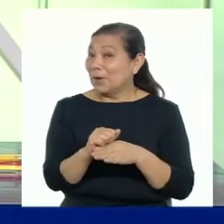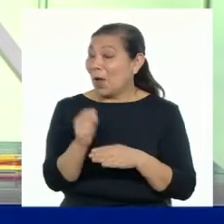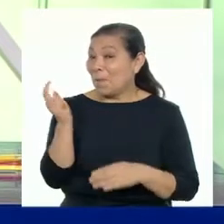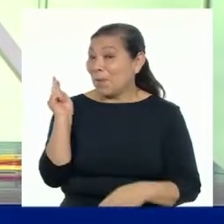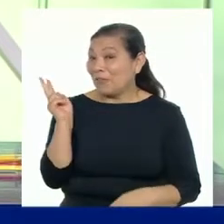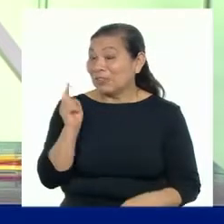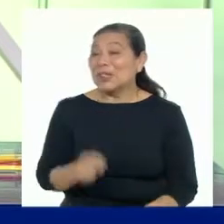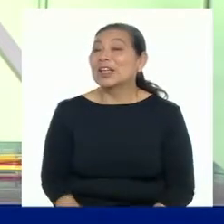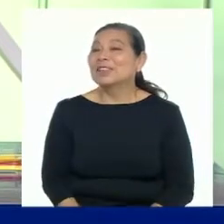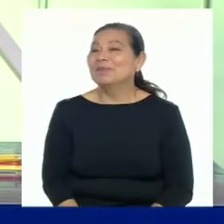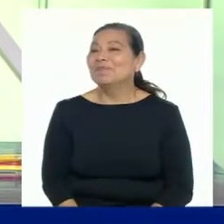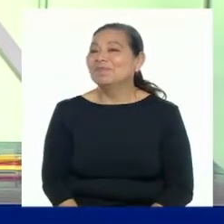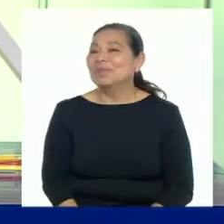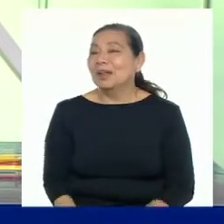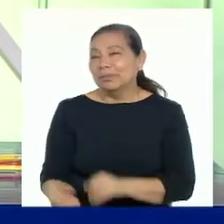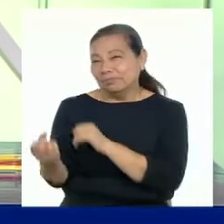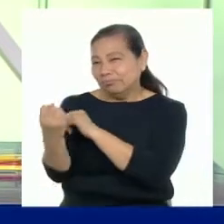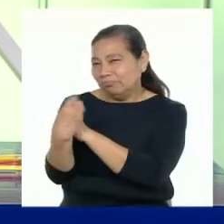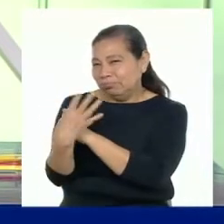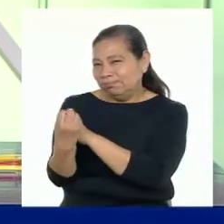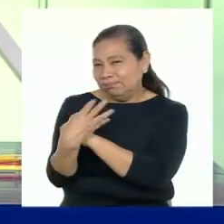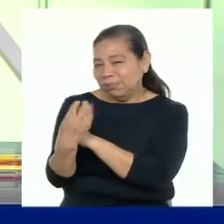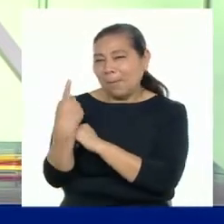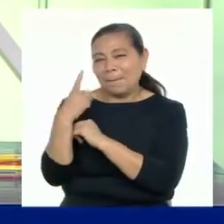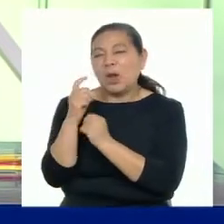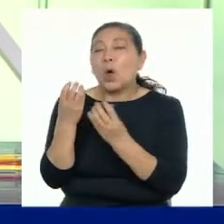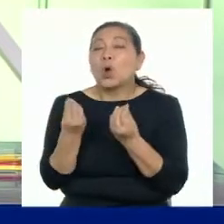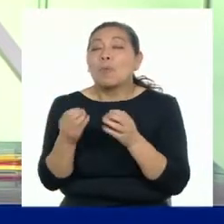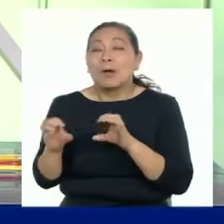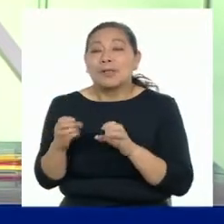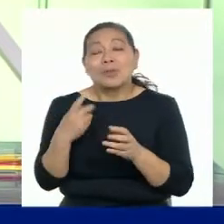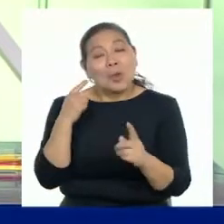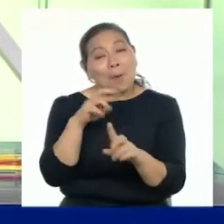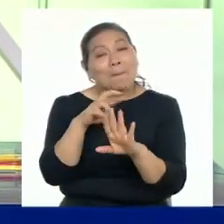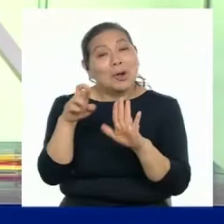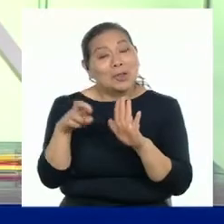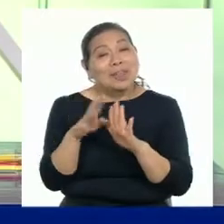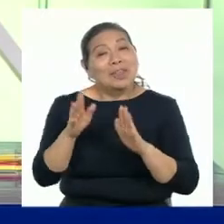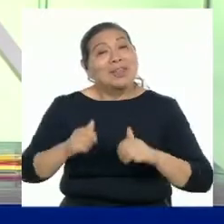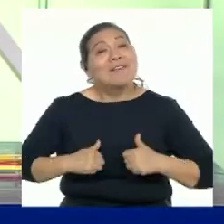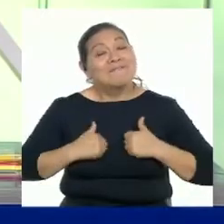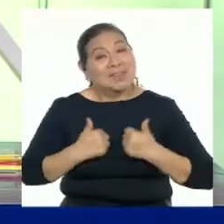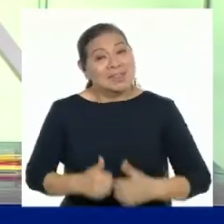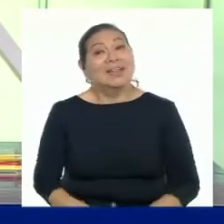profesora Karina, para que nos dé algunas orientaciones sobre cómo elaborar nuestro proyecto de vida.